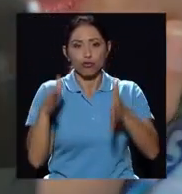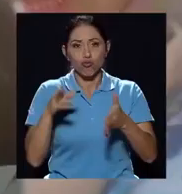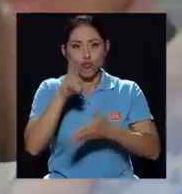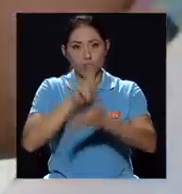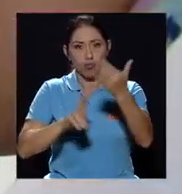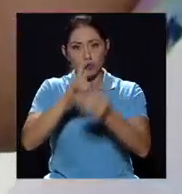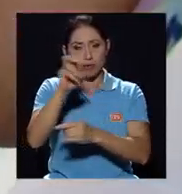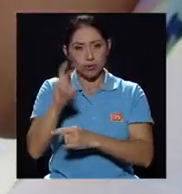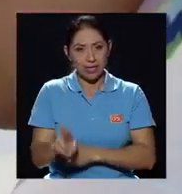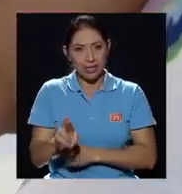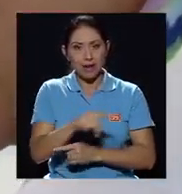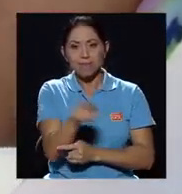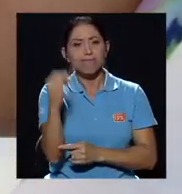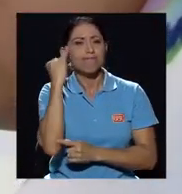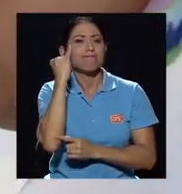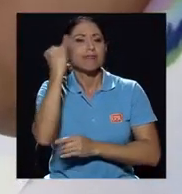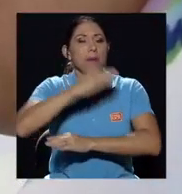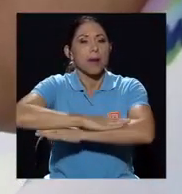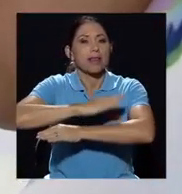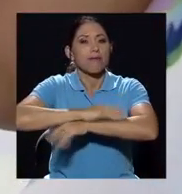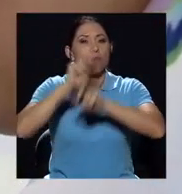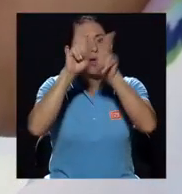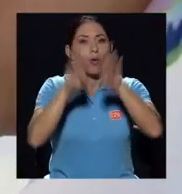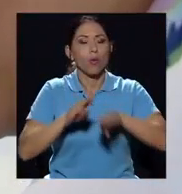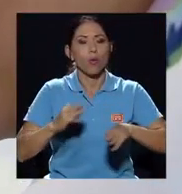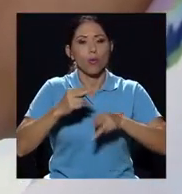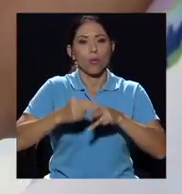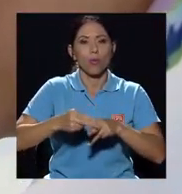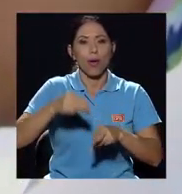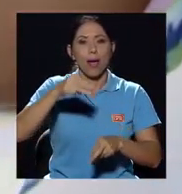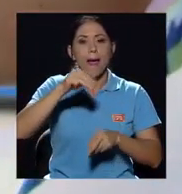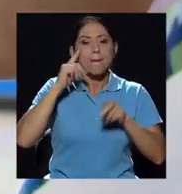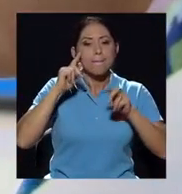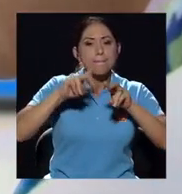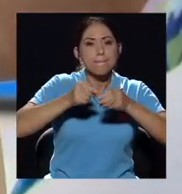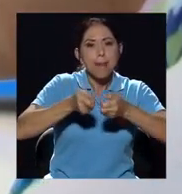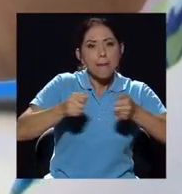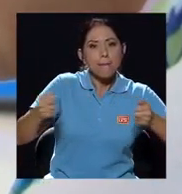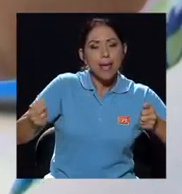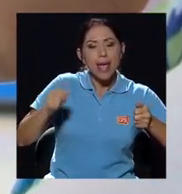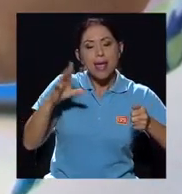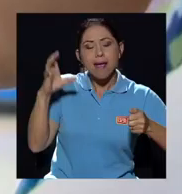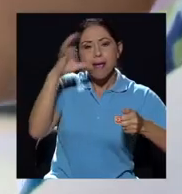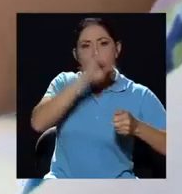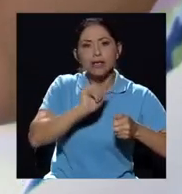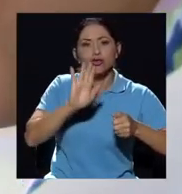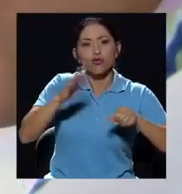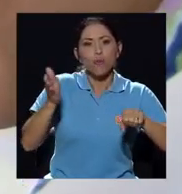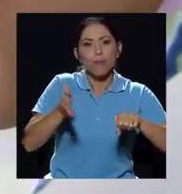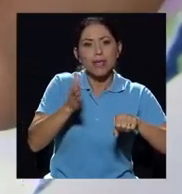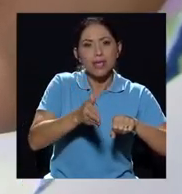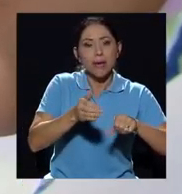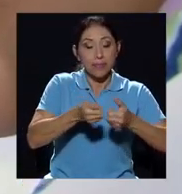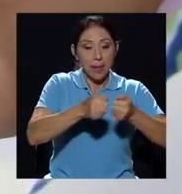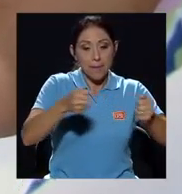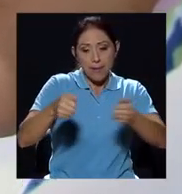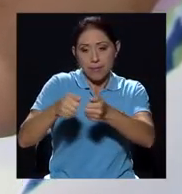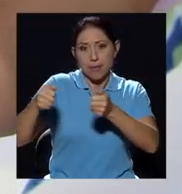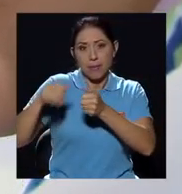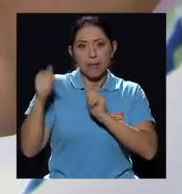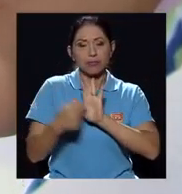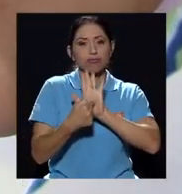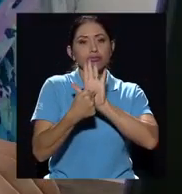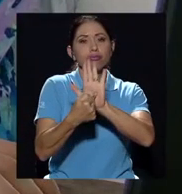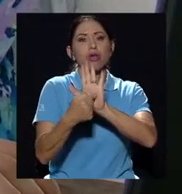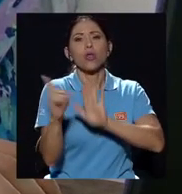Rica idearon la plataforma web MAPEE SU PIÑA, con el objetivo de mostrar a través de mapas la localización